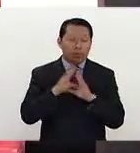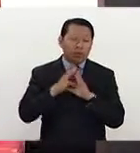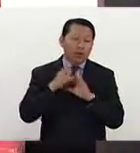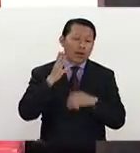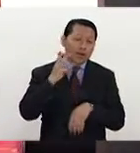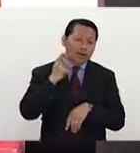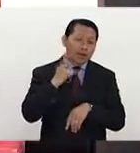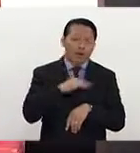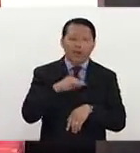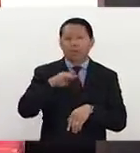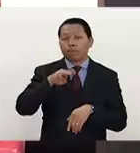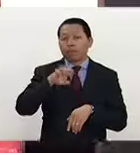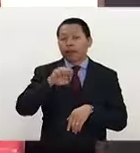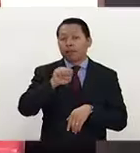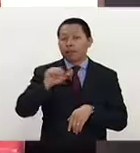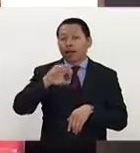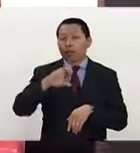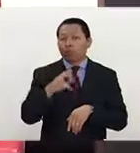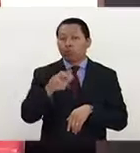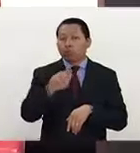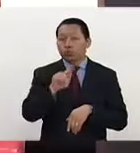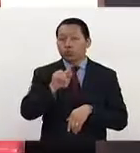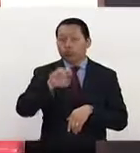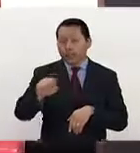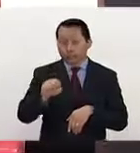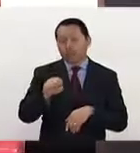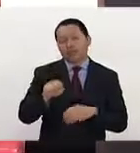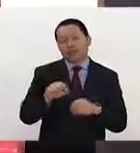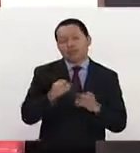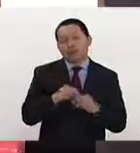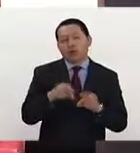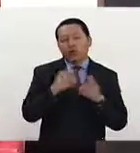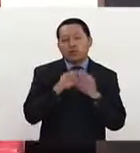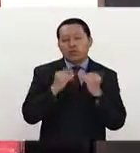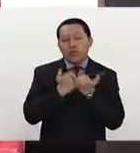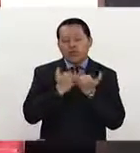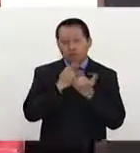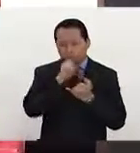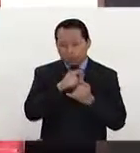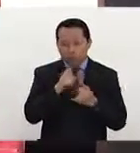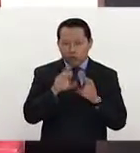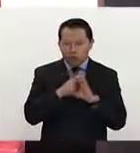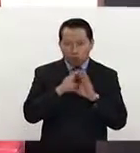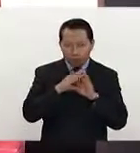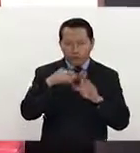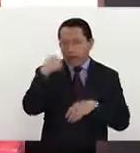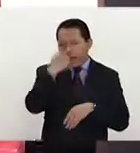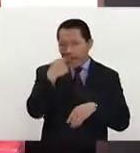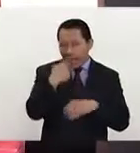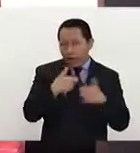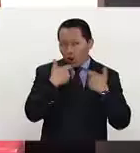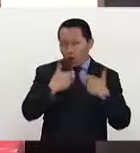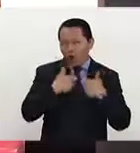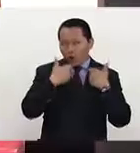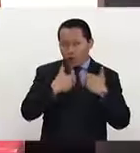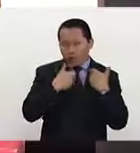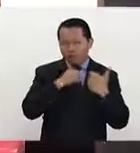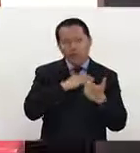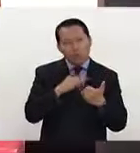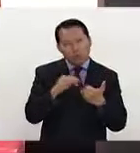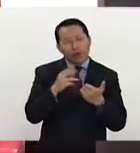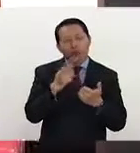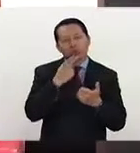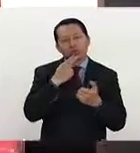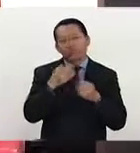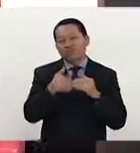de Massachusetts. Tiene una parte importante de él y pues es una de las caras jóvenes que el Partido Demócrata puede explotar de aquí